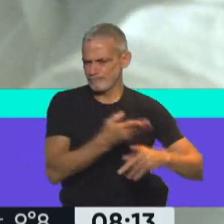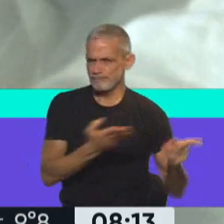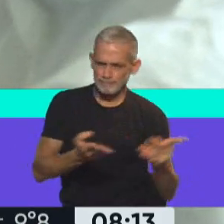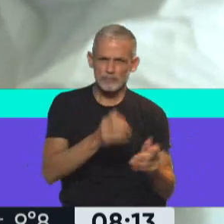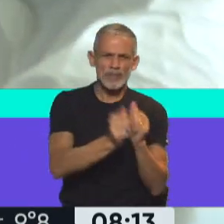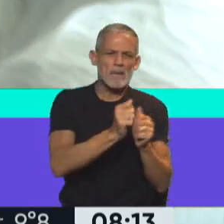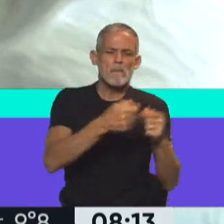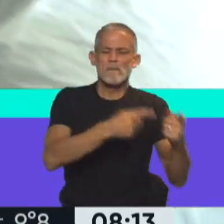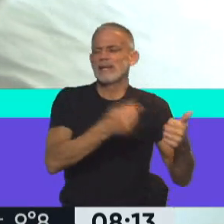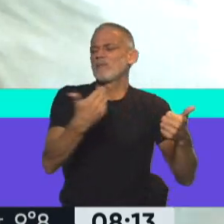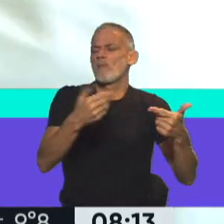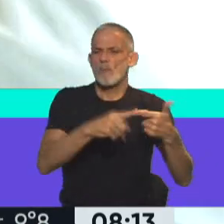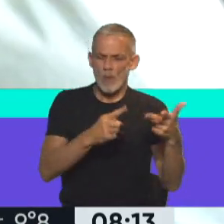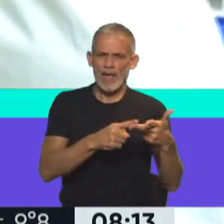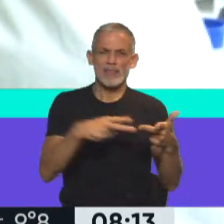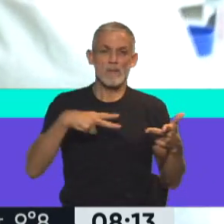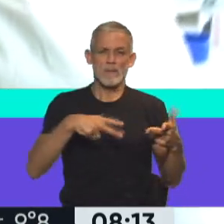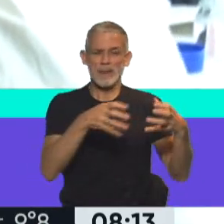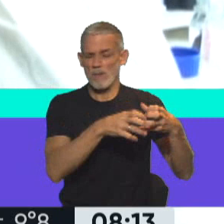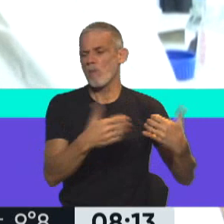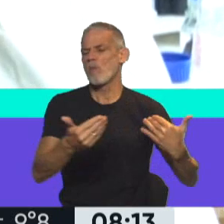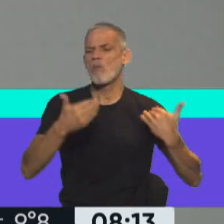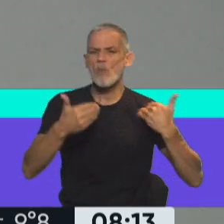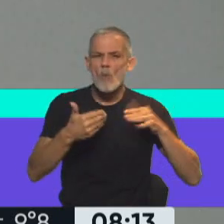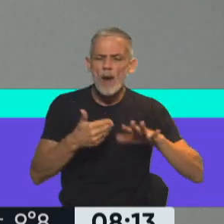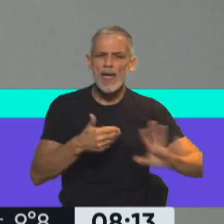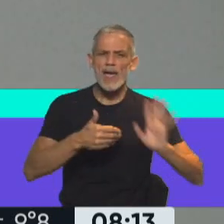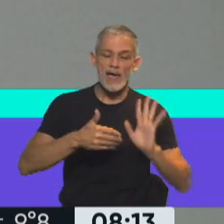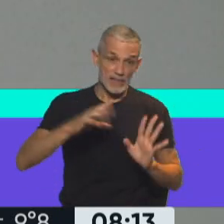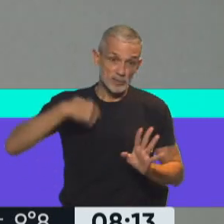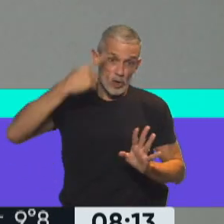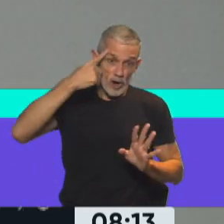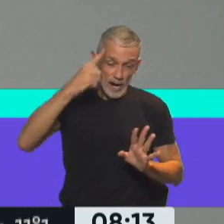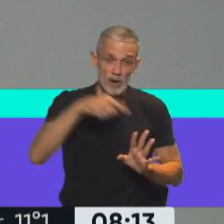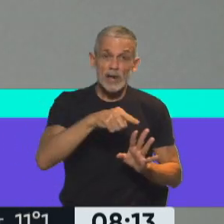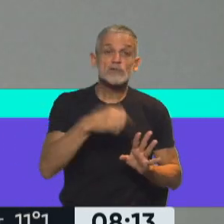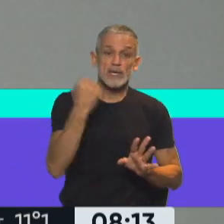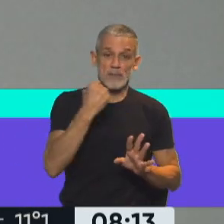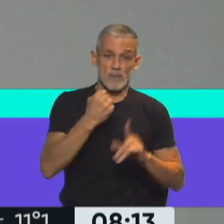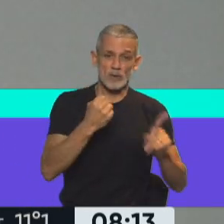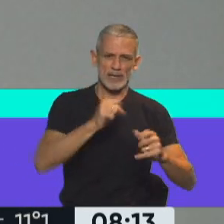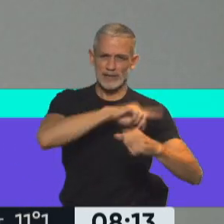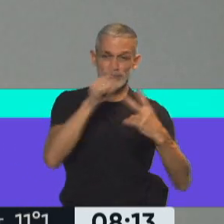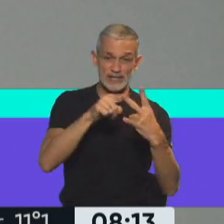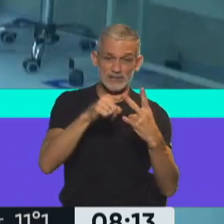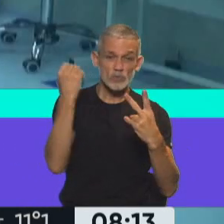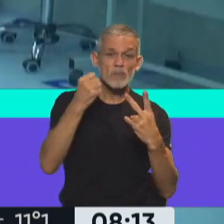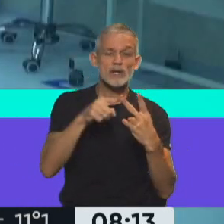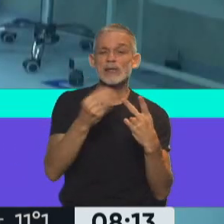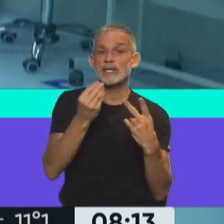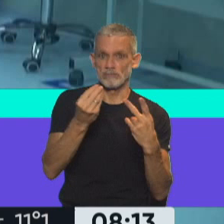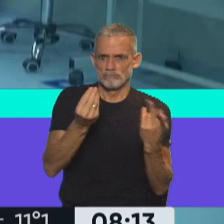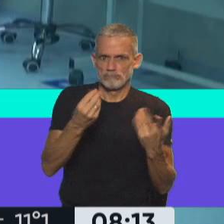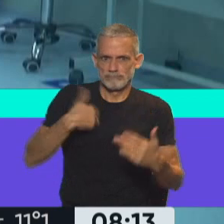nuestros empresarios, la capacidad del sector privado y todo. Y a mí me parece que eso es muy importante. Lo segundo importante es que estratégicamente